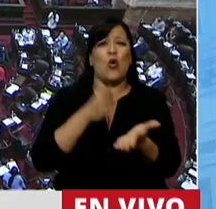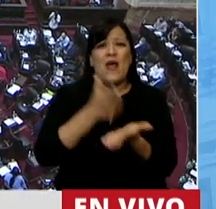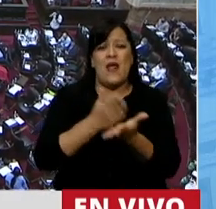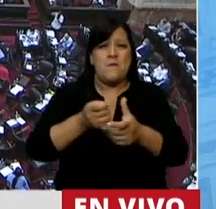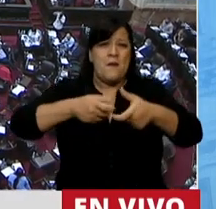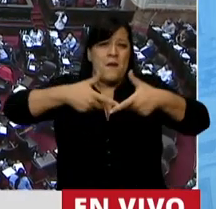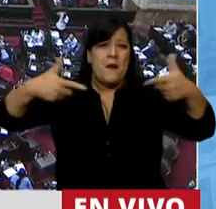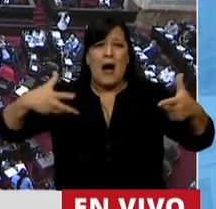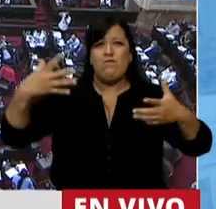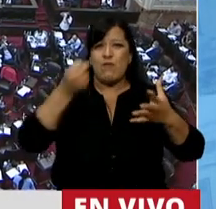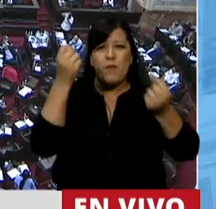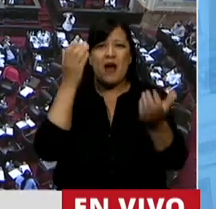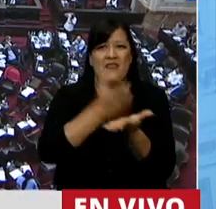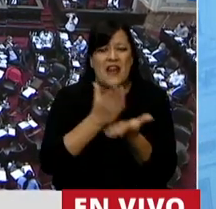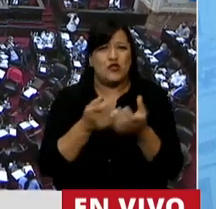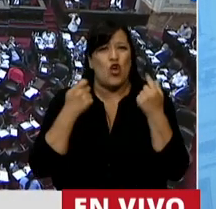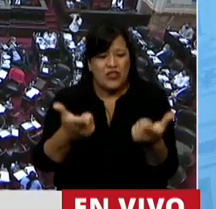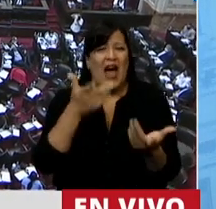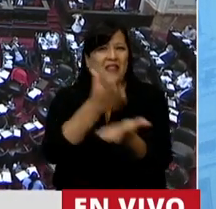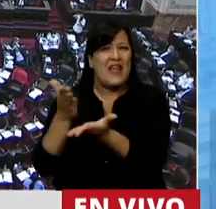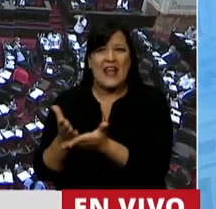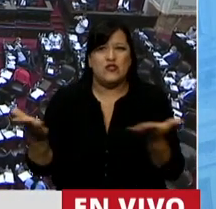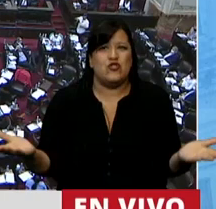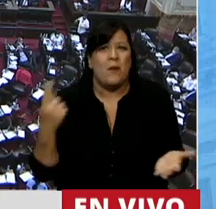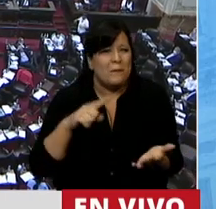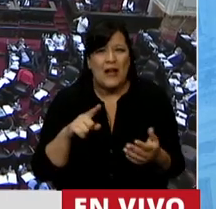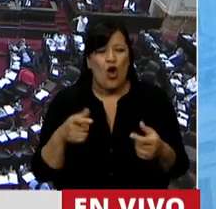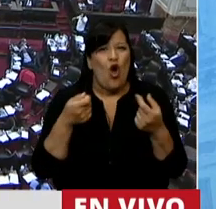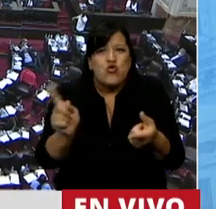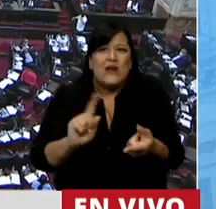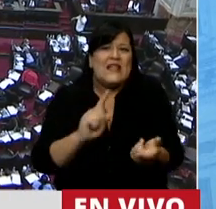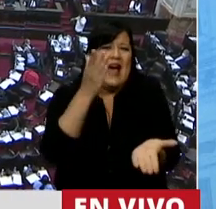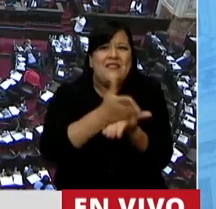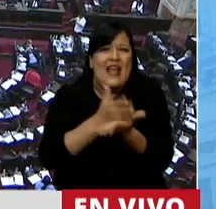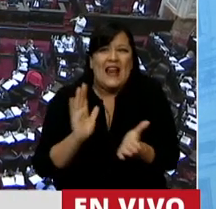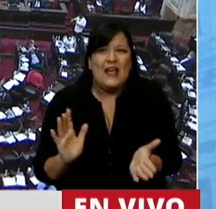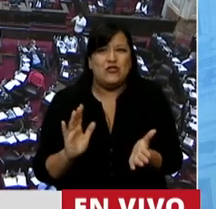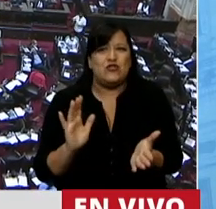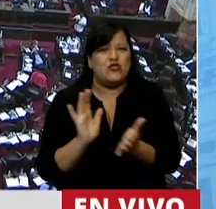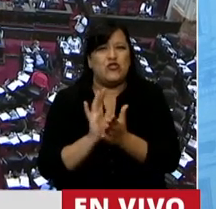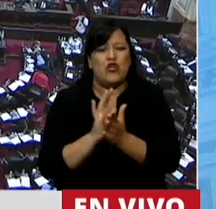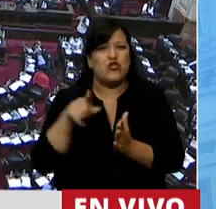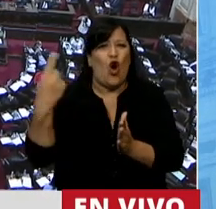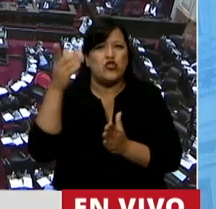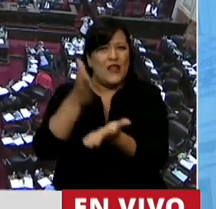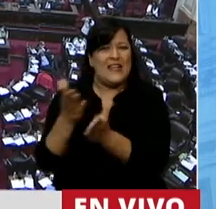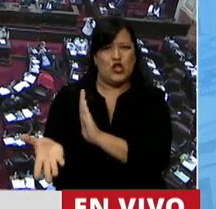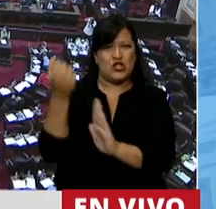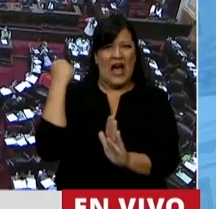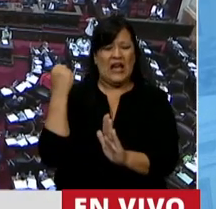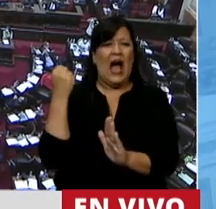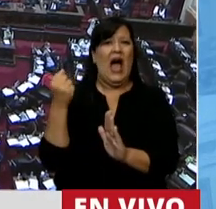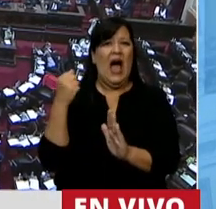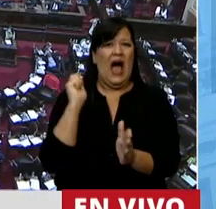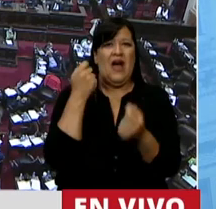derechos, de conquistar derechos, de otorgar derechos, no se otorgan derechos a partir de la conculcación de otros derechos. ¿Y acá